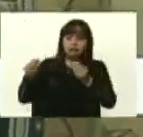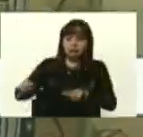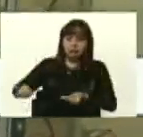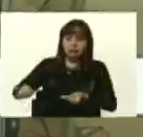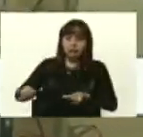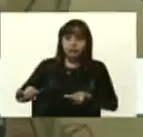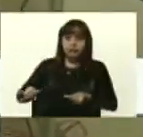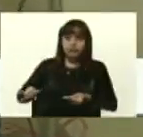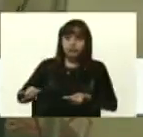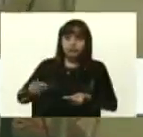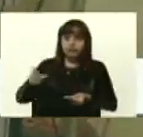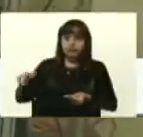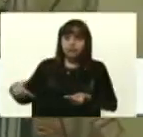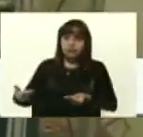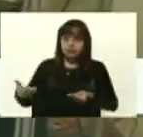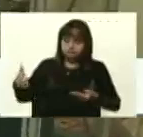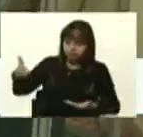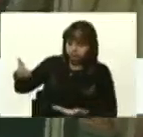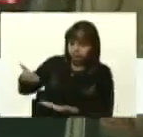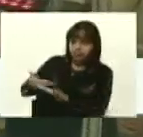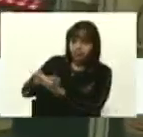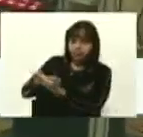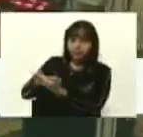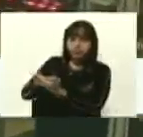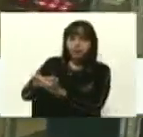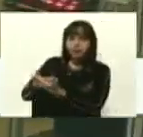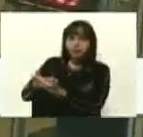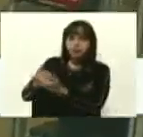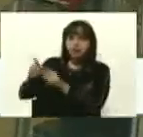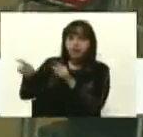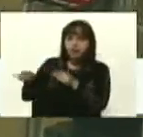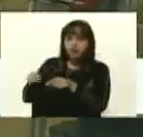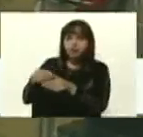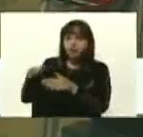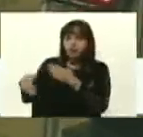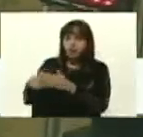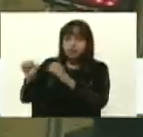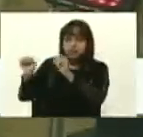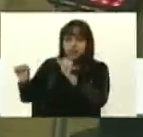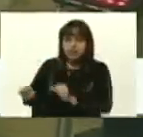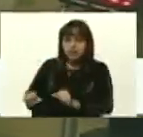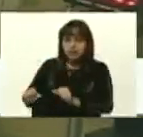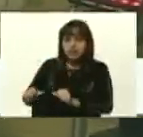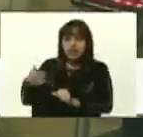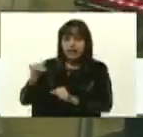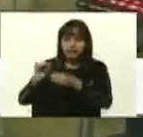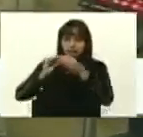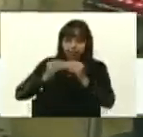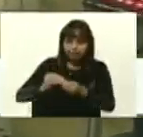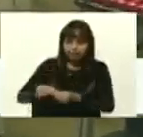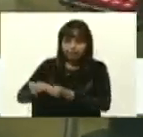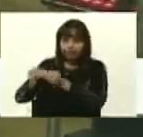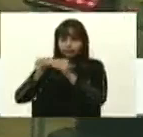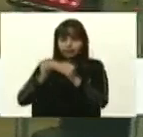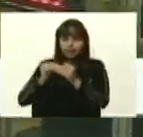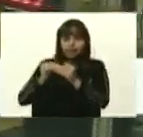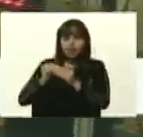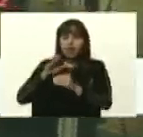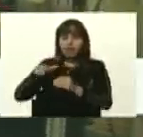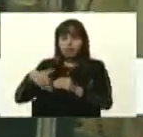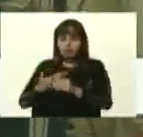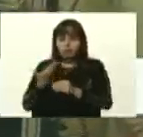tarjeta es la que va aquí dentro de todo el sistema que se ha diseñado para,